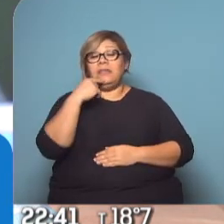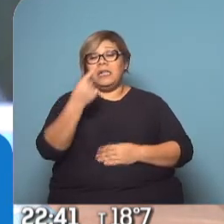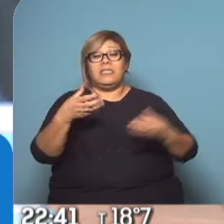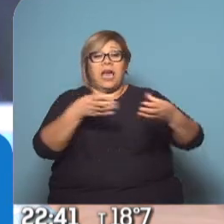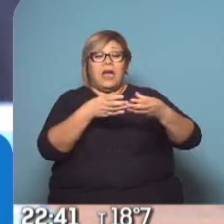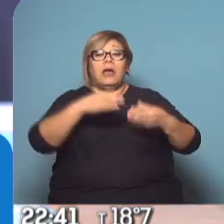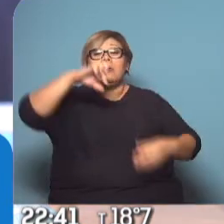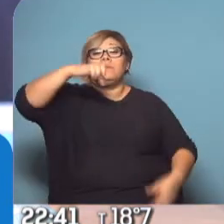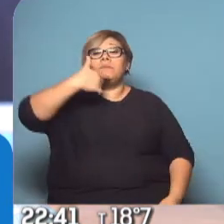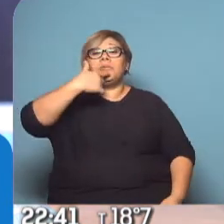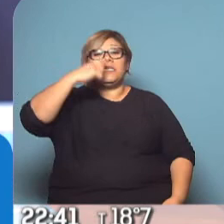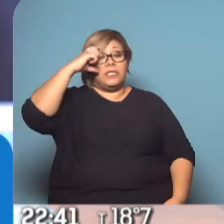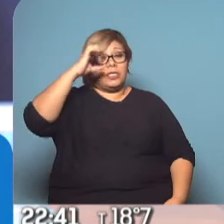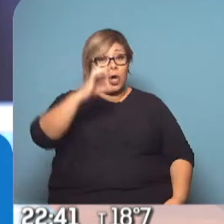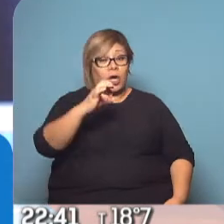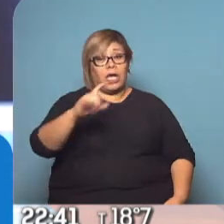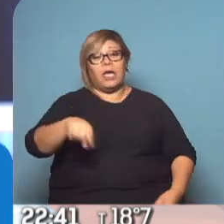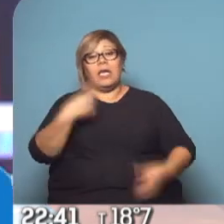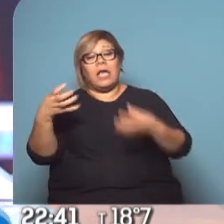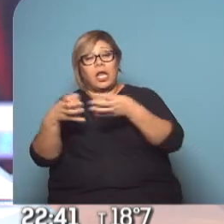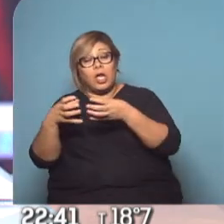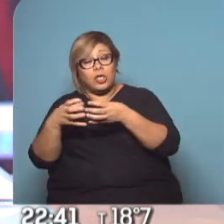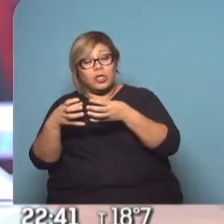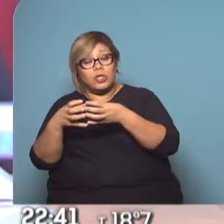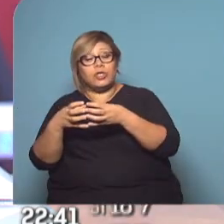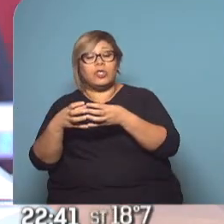Zoe, los socialistas, fue no a Rivera. El 26 de mayo se sabrá.